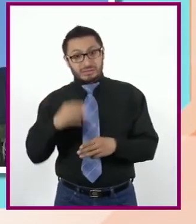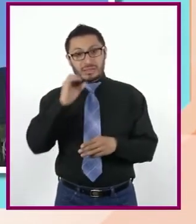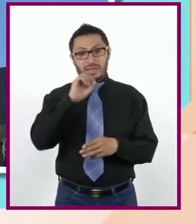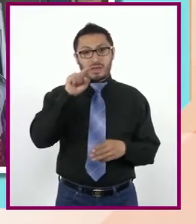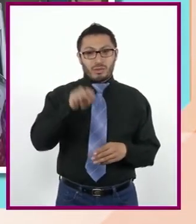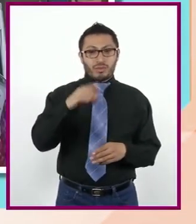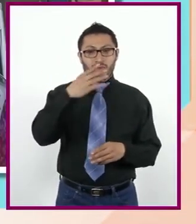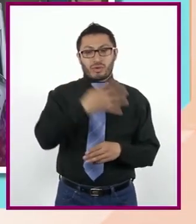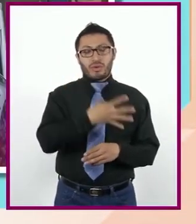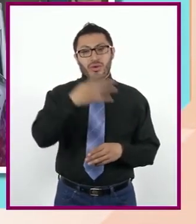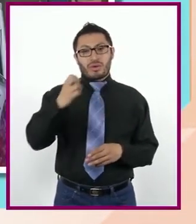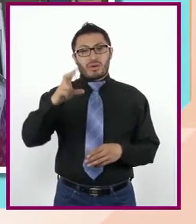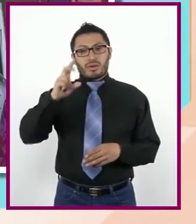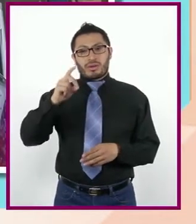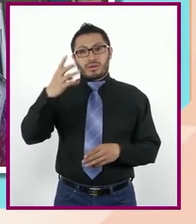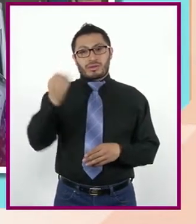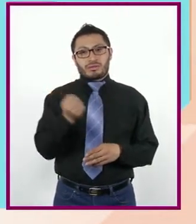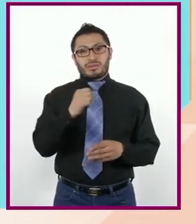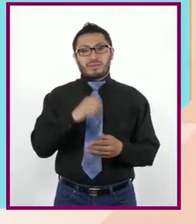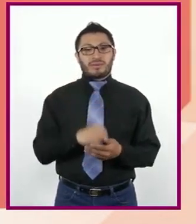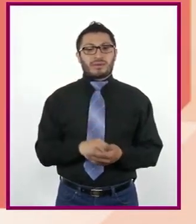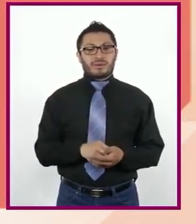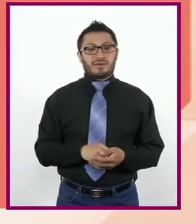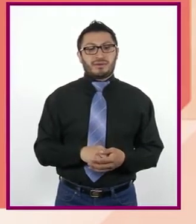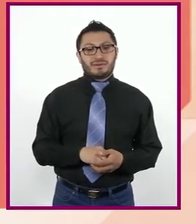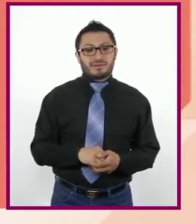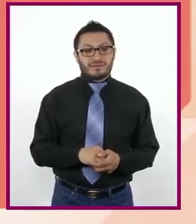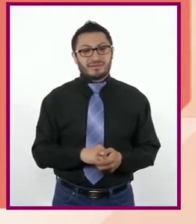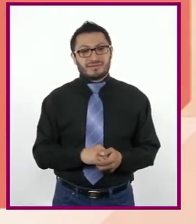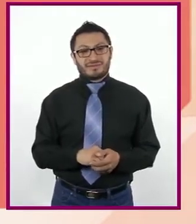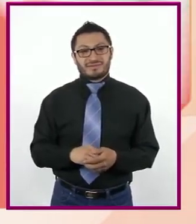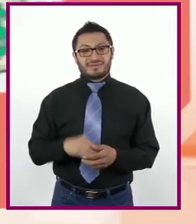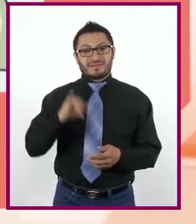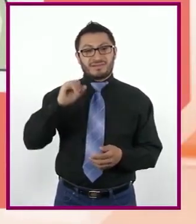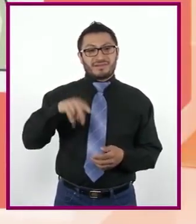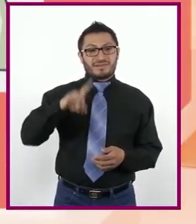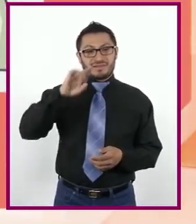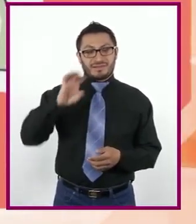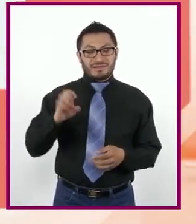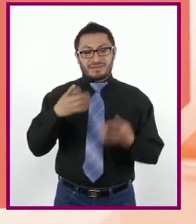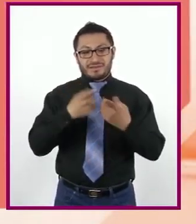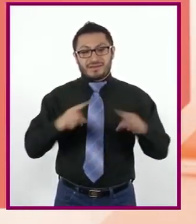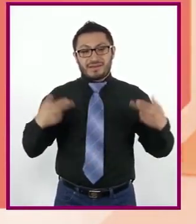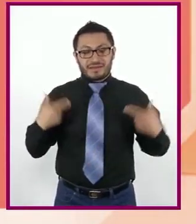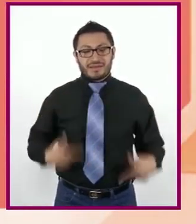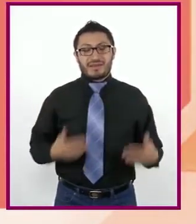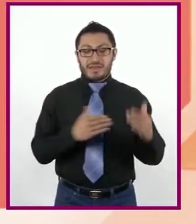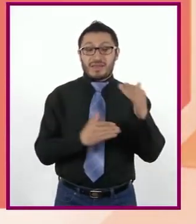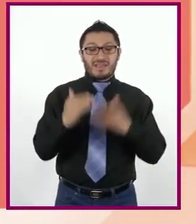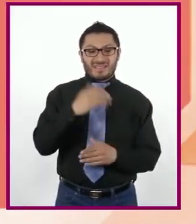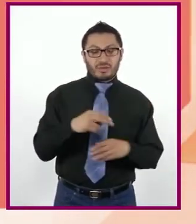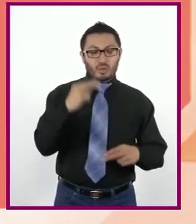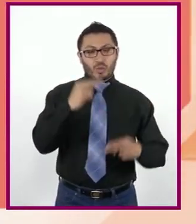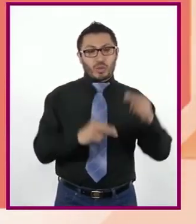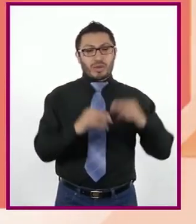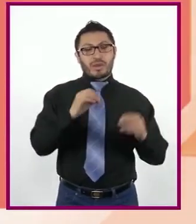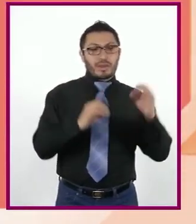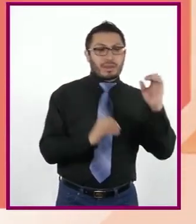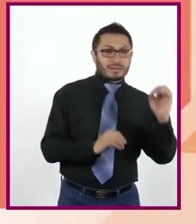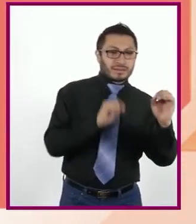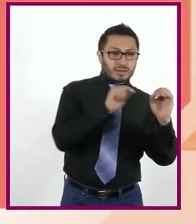.939. Índice de Desarrollo Humano Alto. Sus niveles van de 0